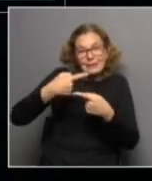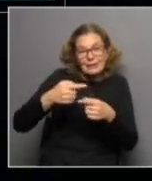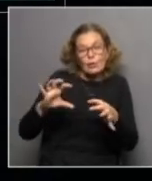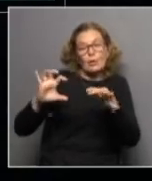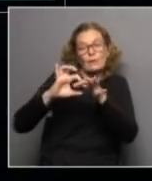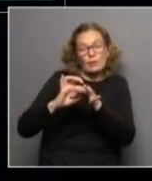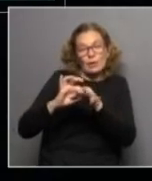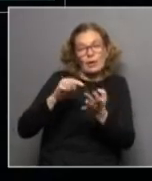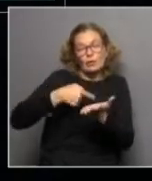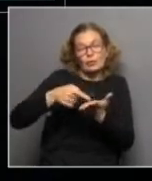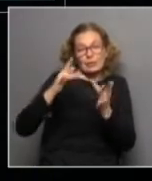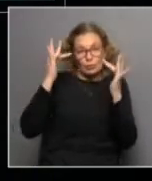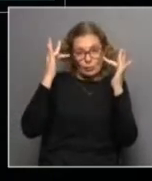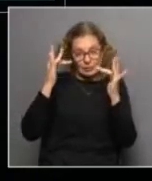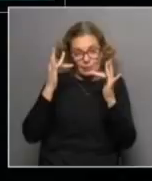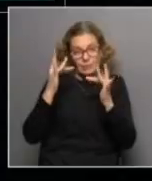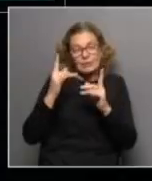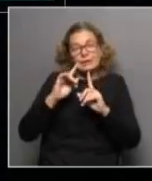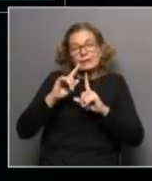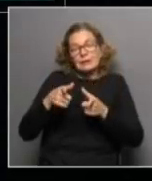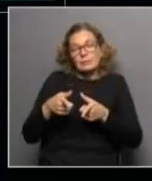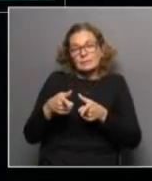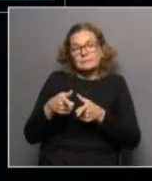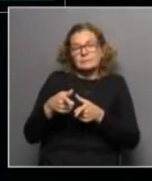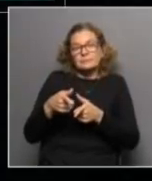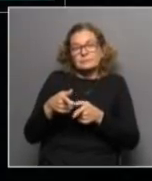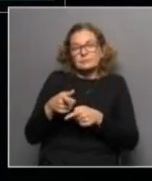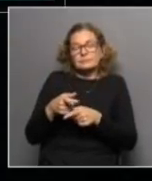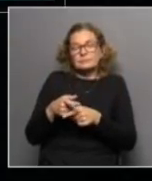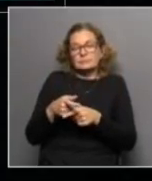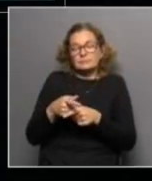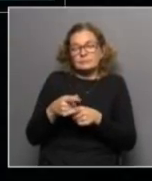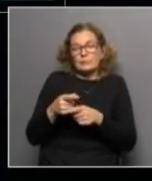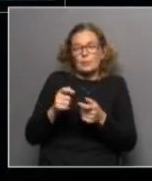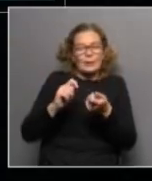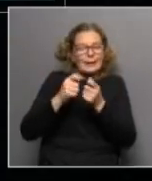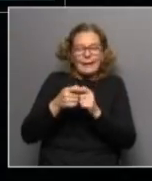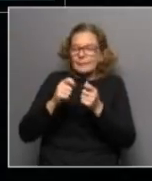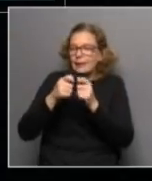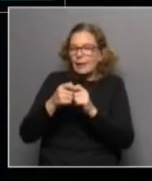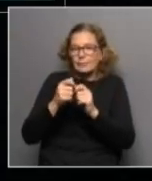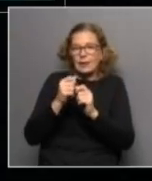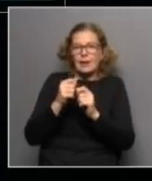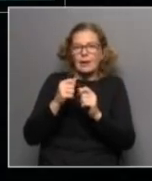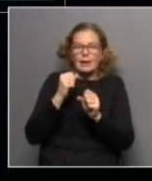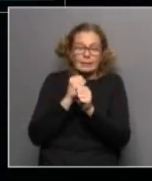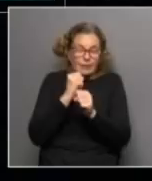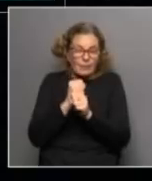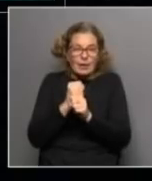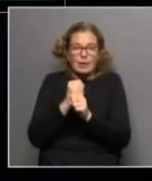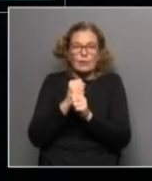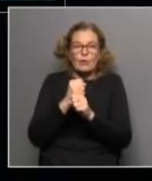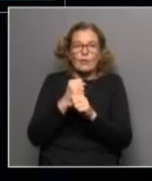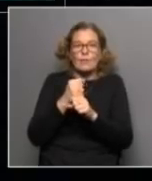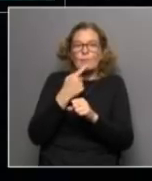vinculación con los centros educativos con respecto a los vaivenes del mercado de trabajo y las dificultades en el